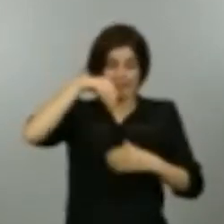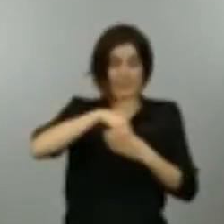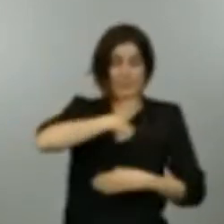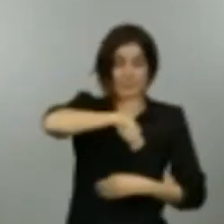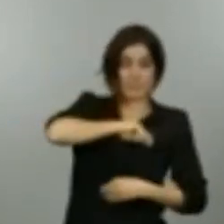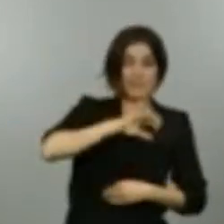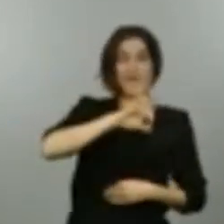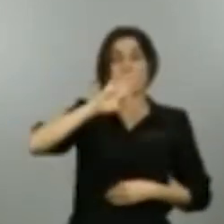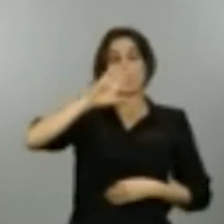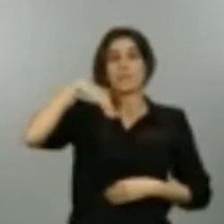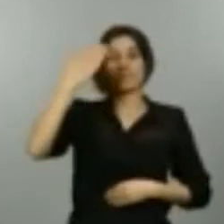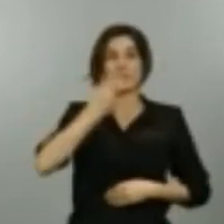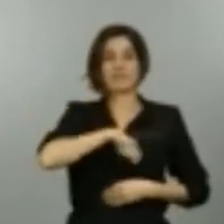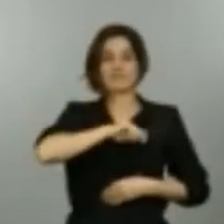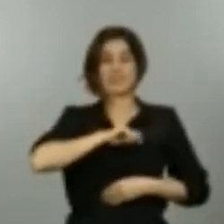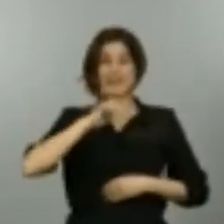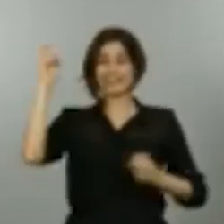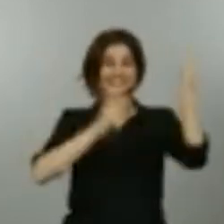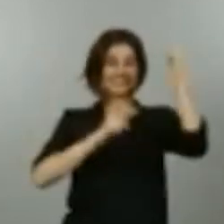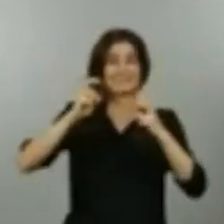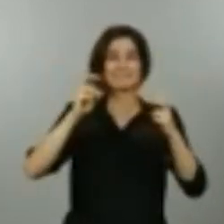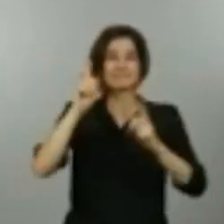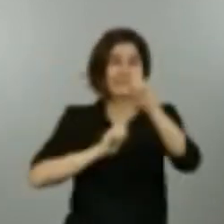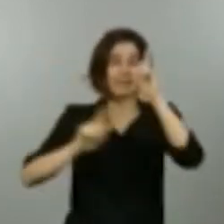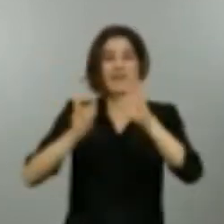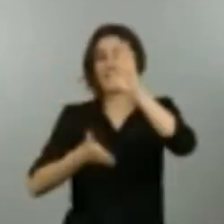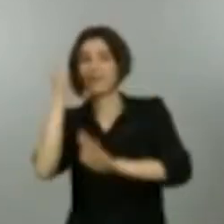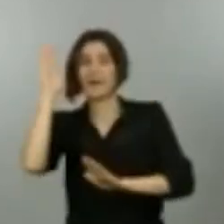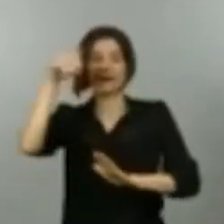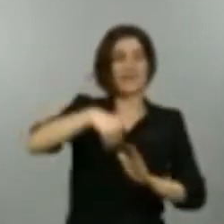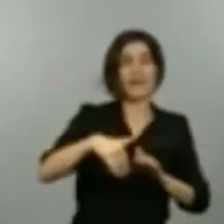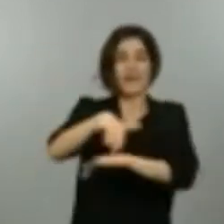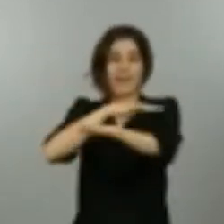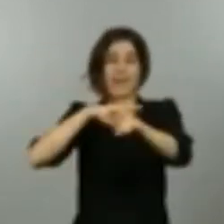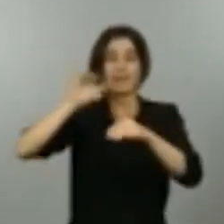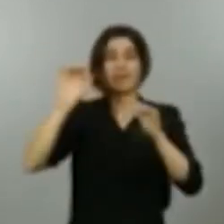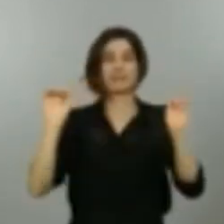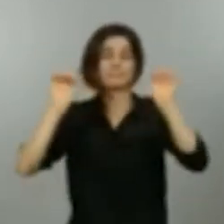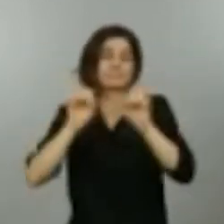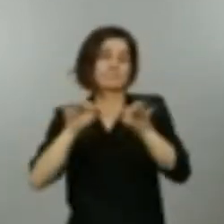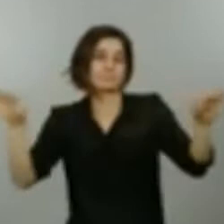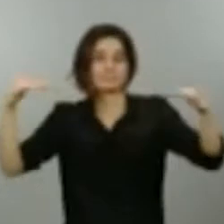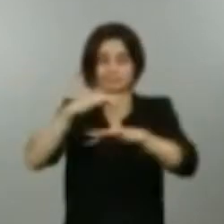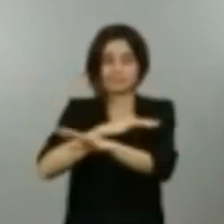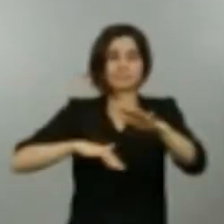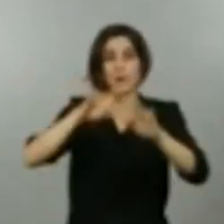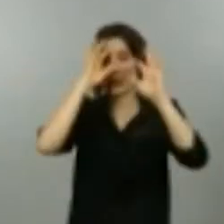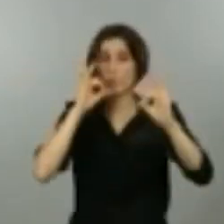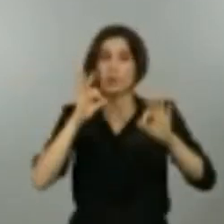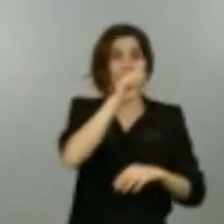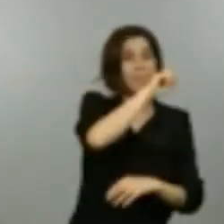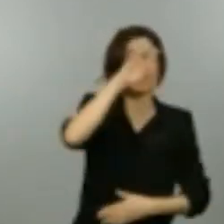territorio español, es lógico que la epidemia se comportara de forma diferente en estas dos ciudades. En Madrid en concreto han tenido